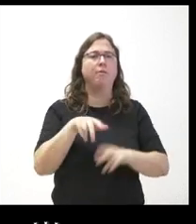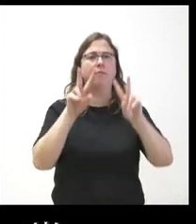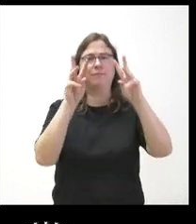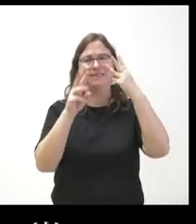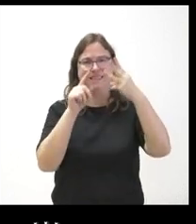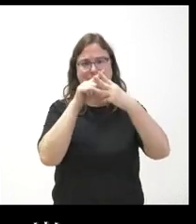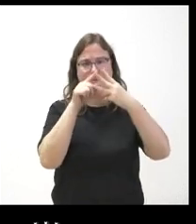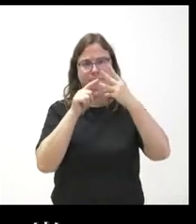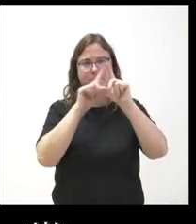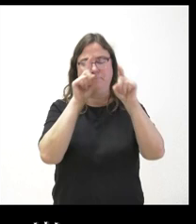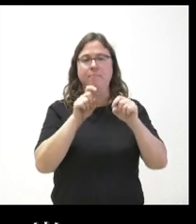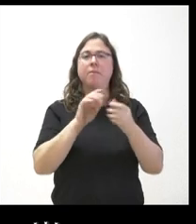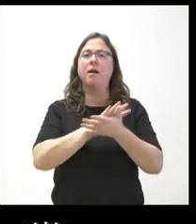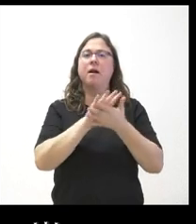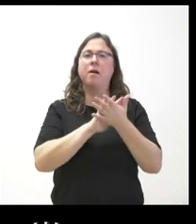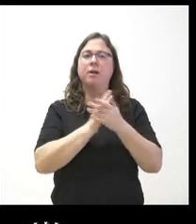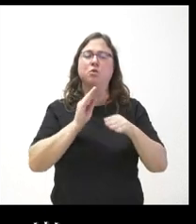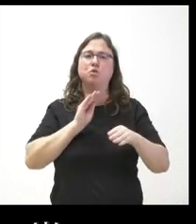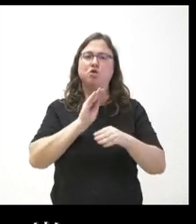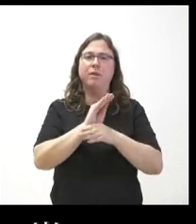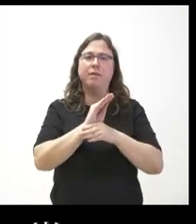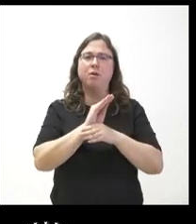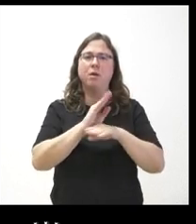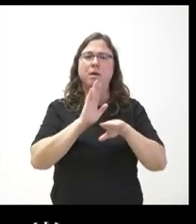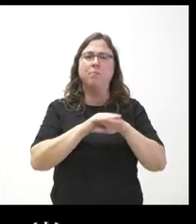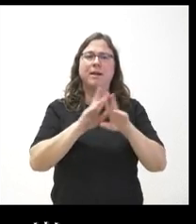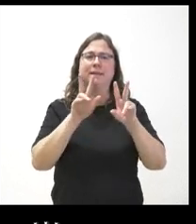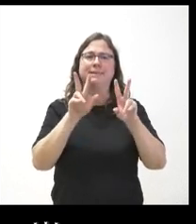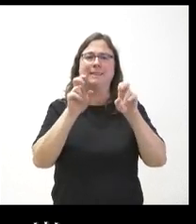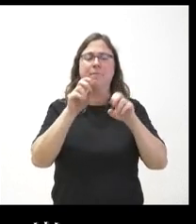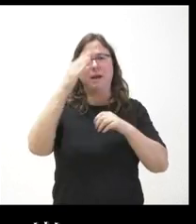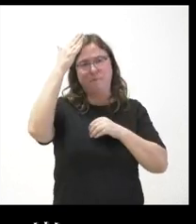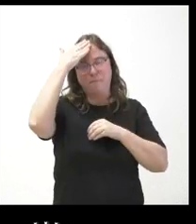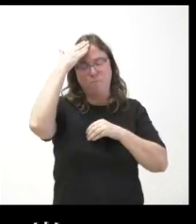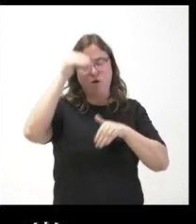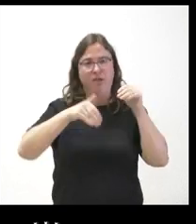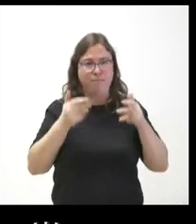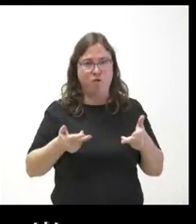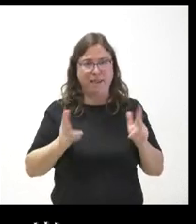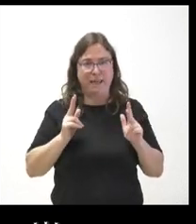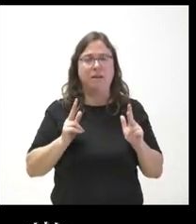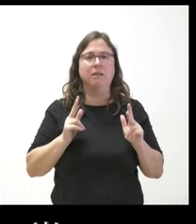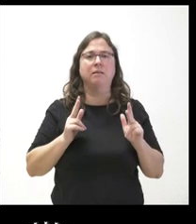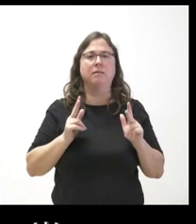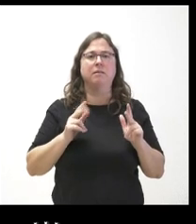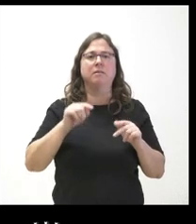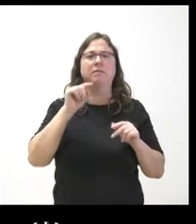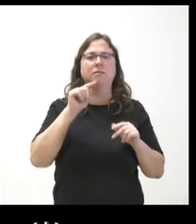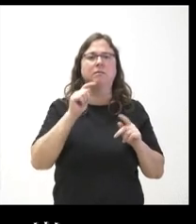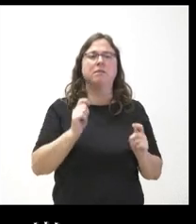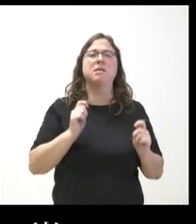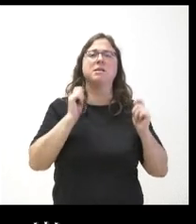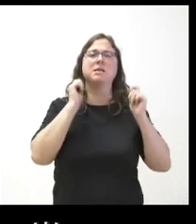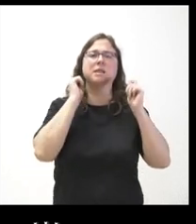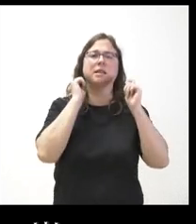es el referido a las subvenciones por asuntos de memoria democrática que se nominan además